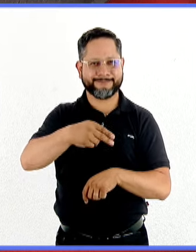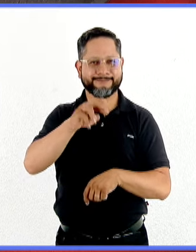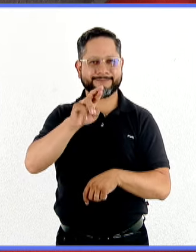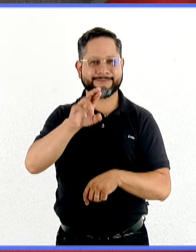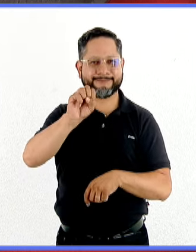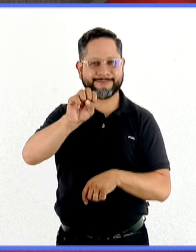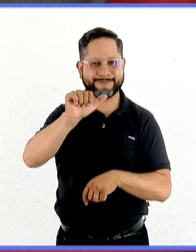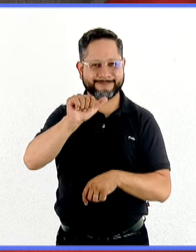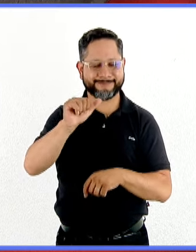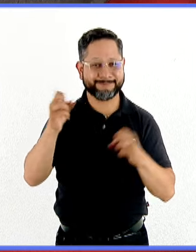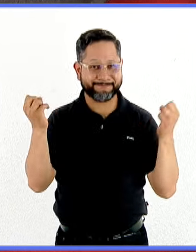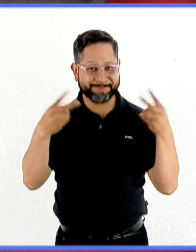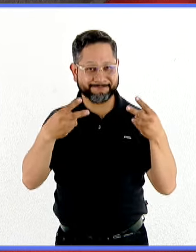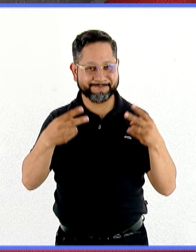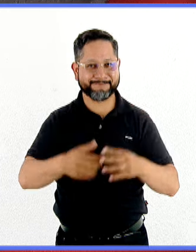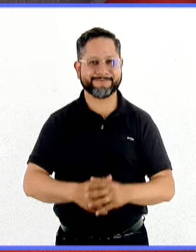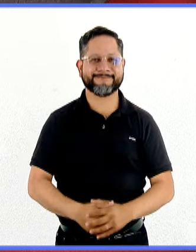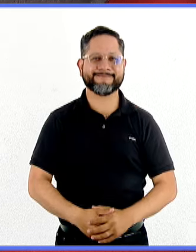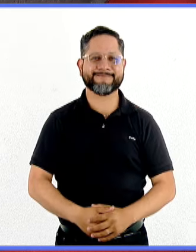Adiós.